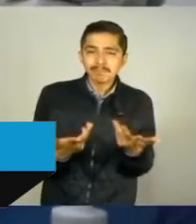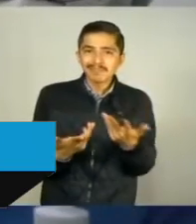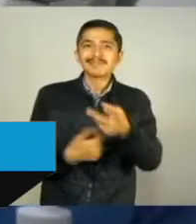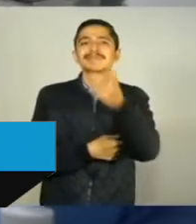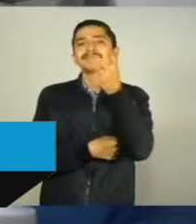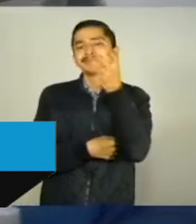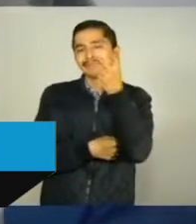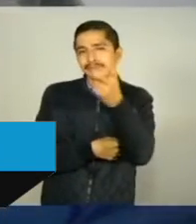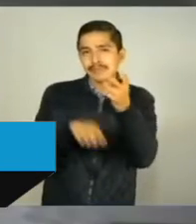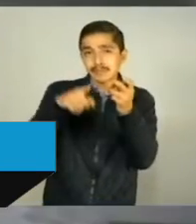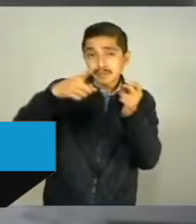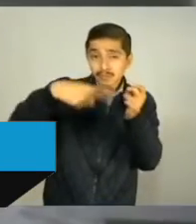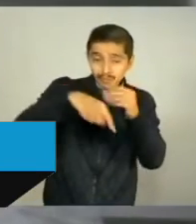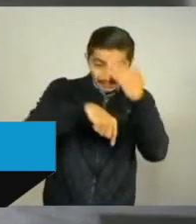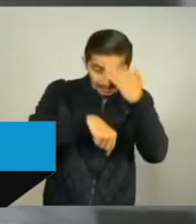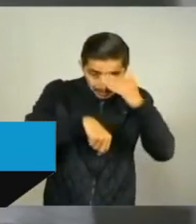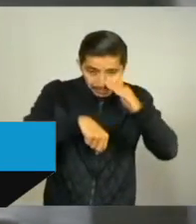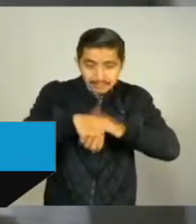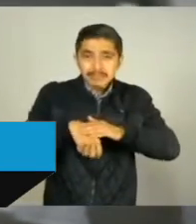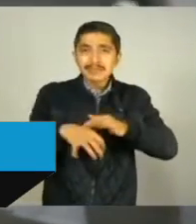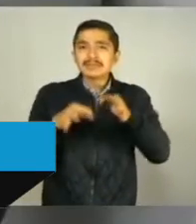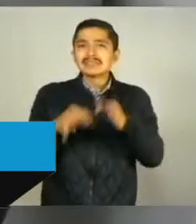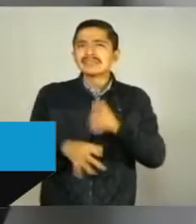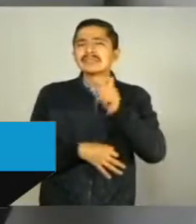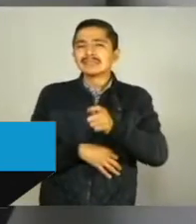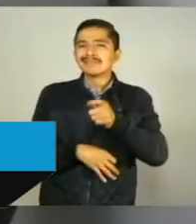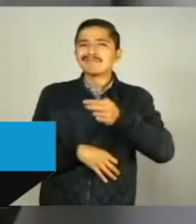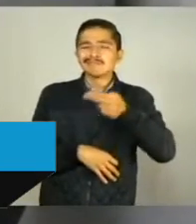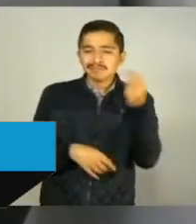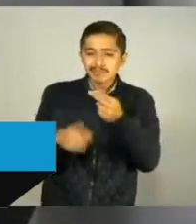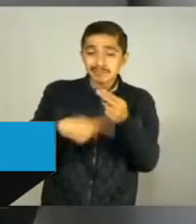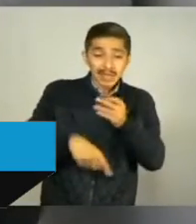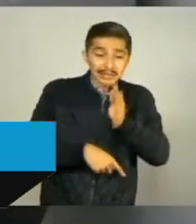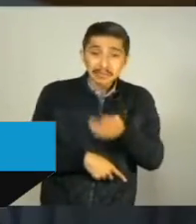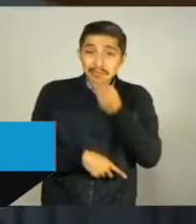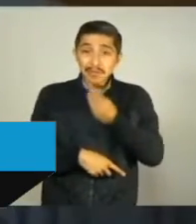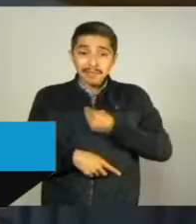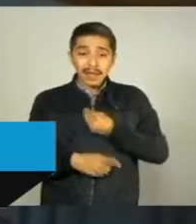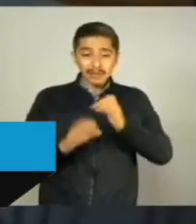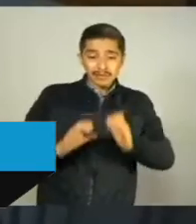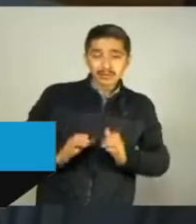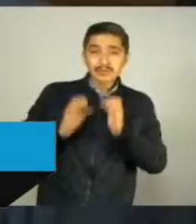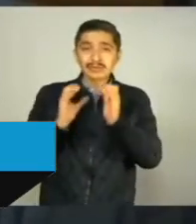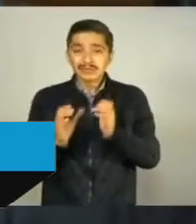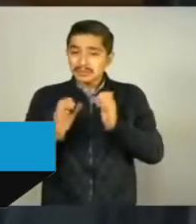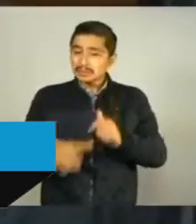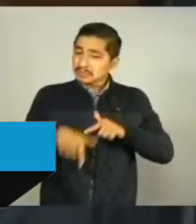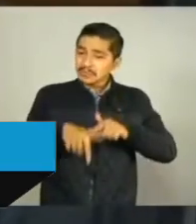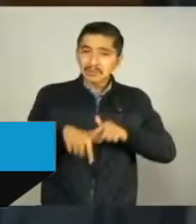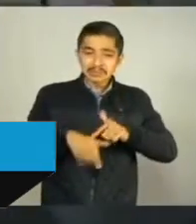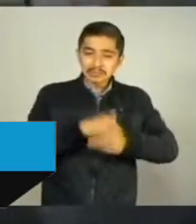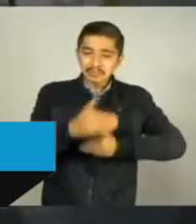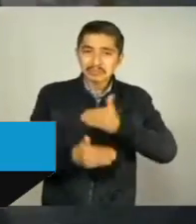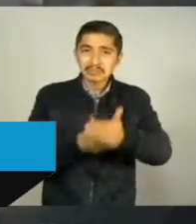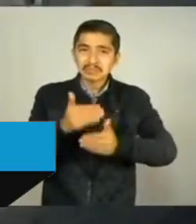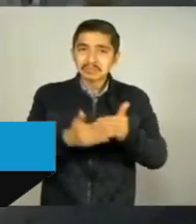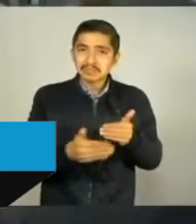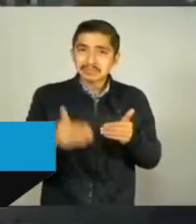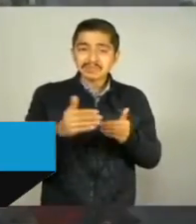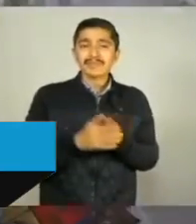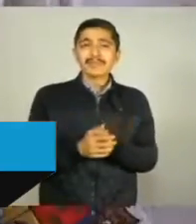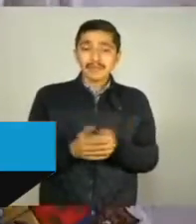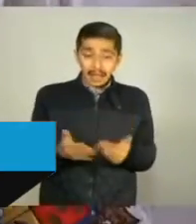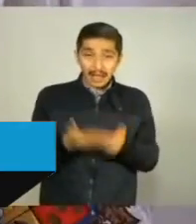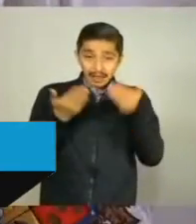Con esta estrategia se permitirá la reapertura de actividades económicas con capacidad del